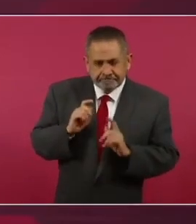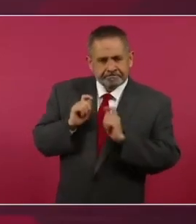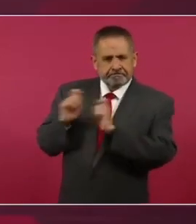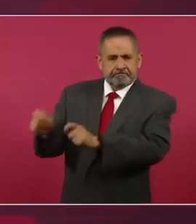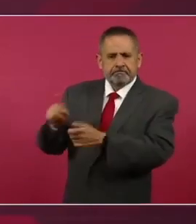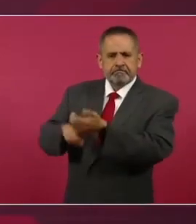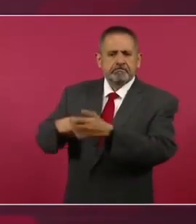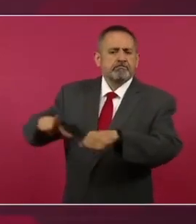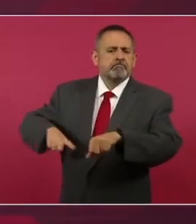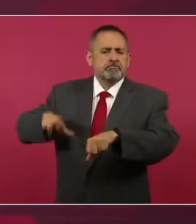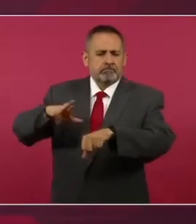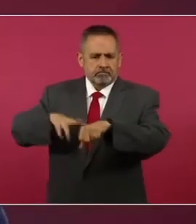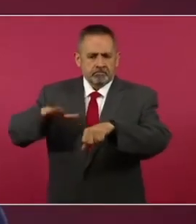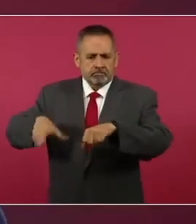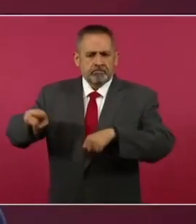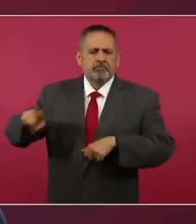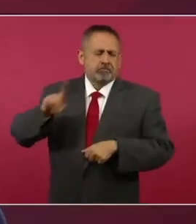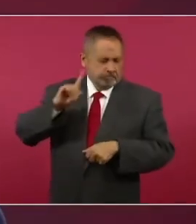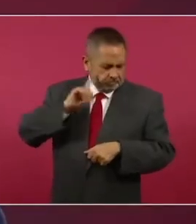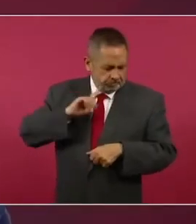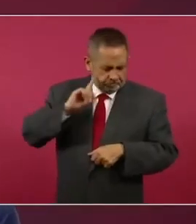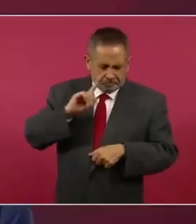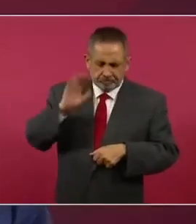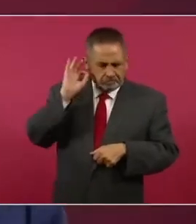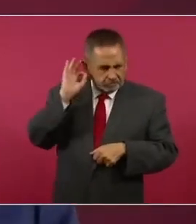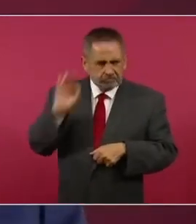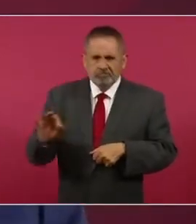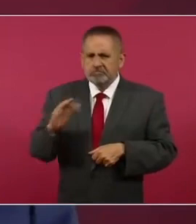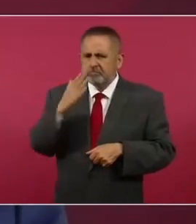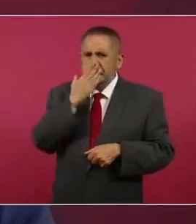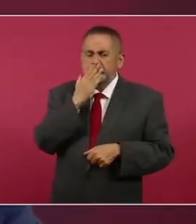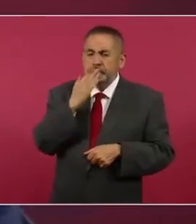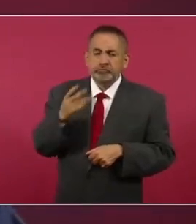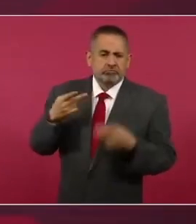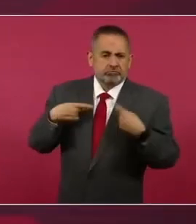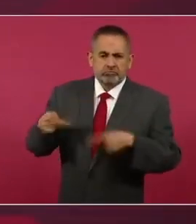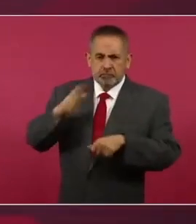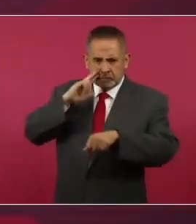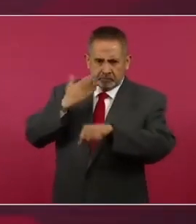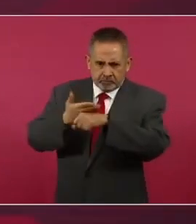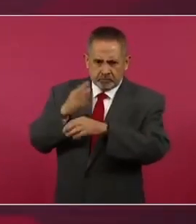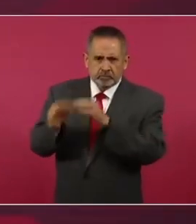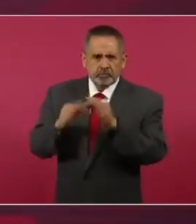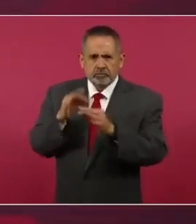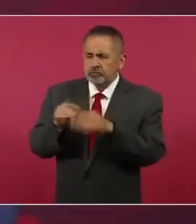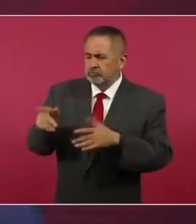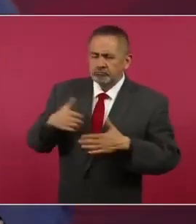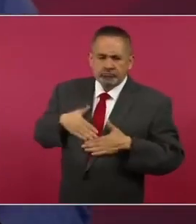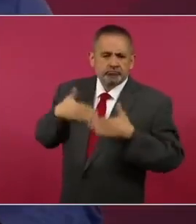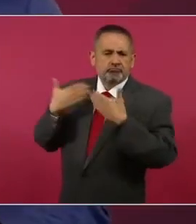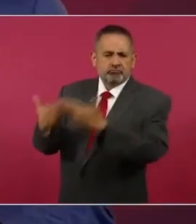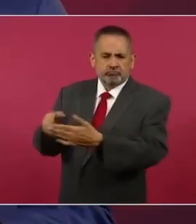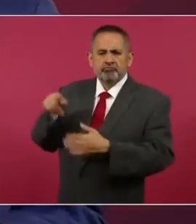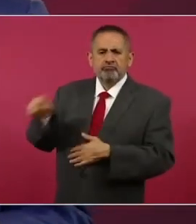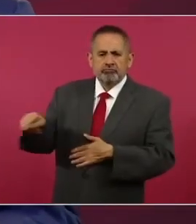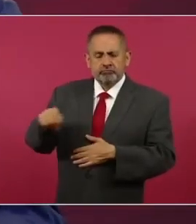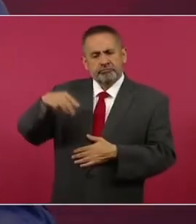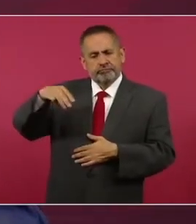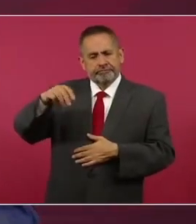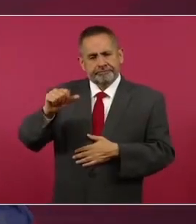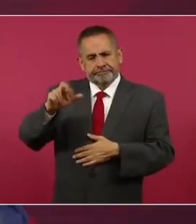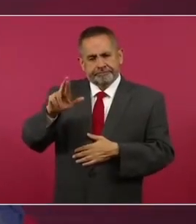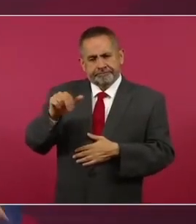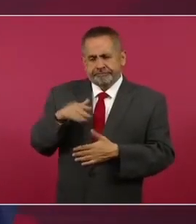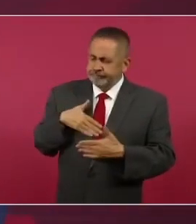gobernadora, que es una gente responsable, a la que le tenemos confianza, a Mara,